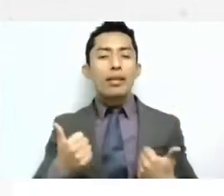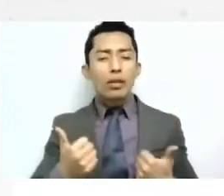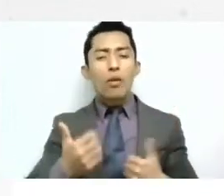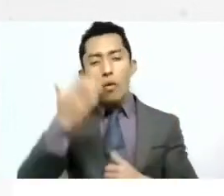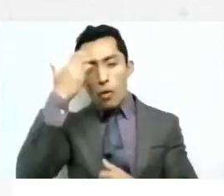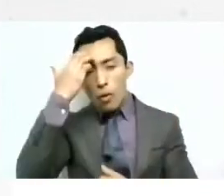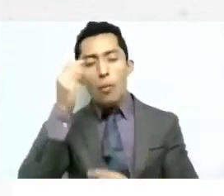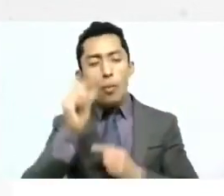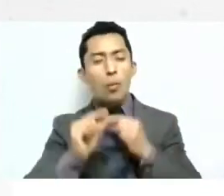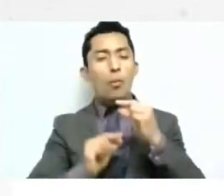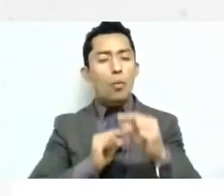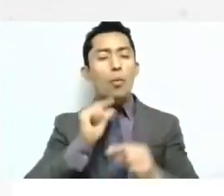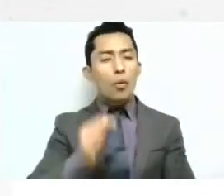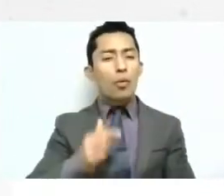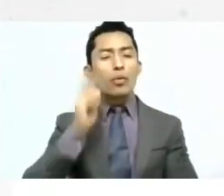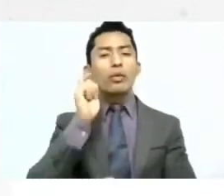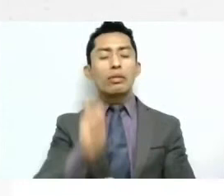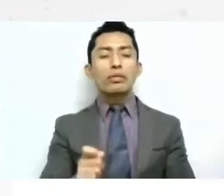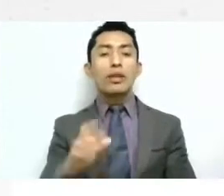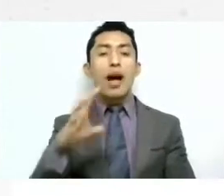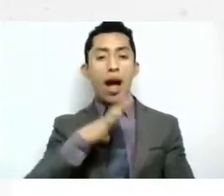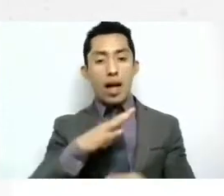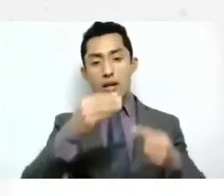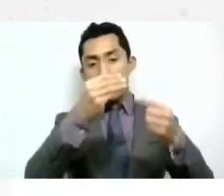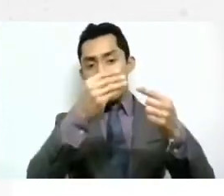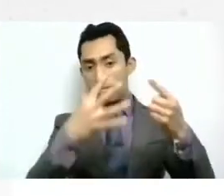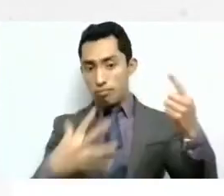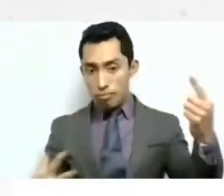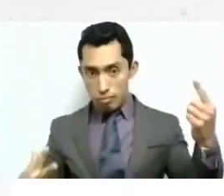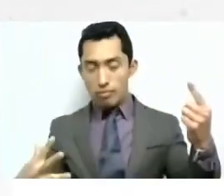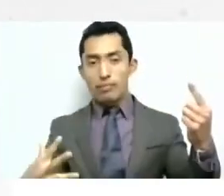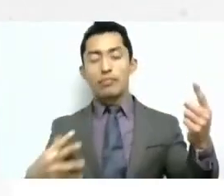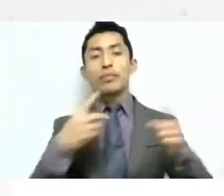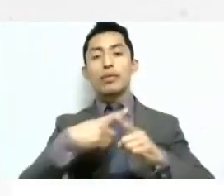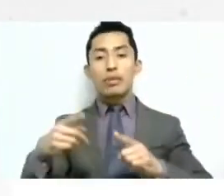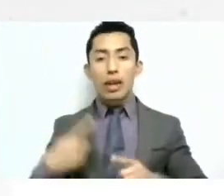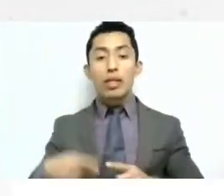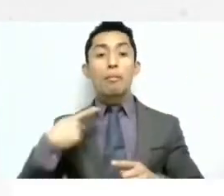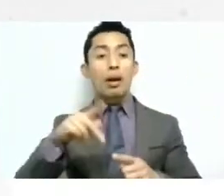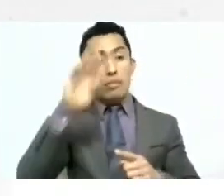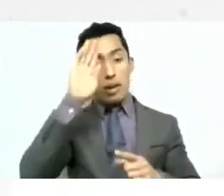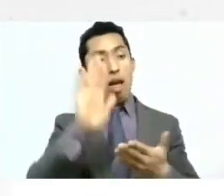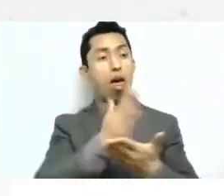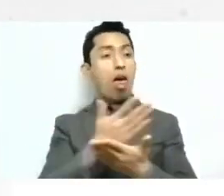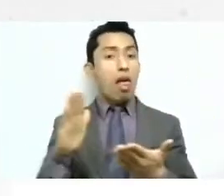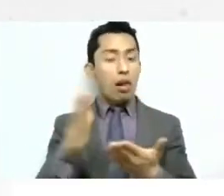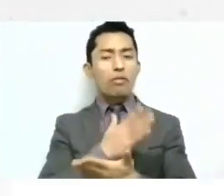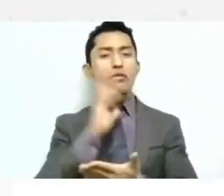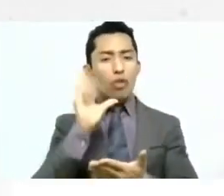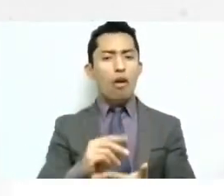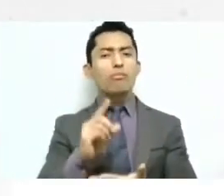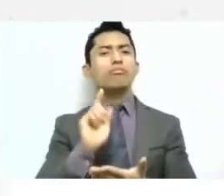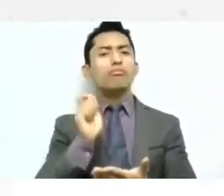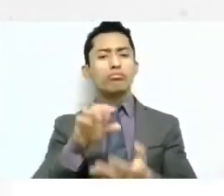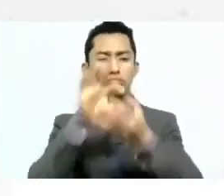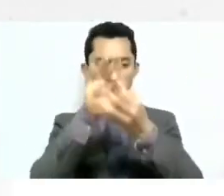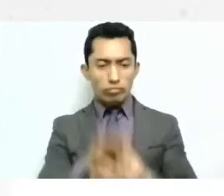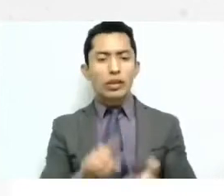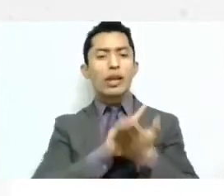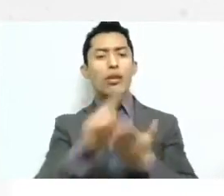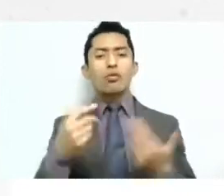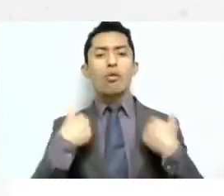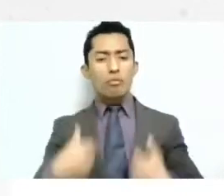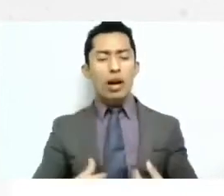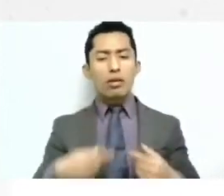que todas las ramas son obviamente un árbol pero que todas estamos unidas y que todas no las debemos de separar entonces